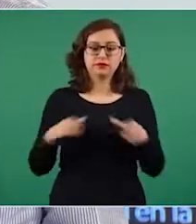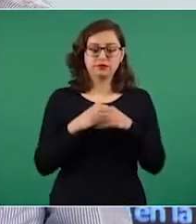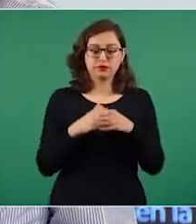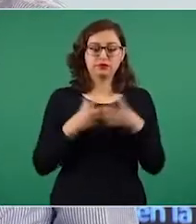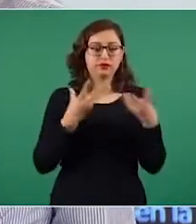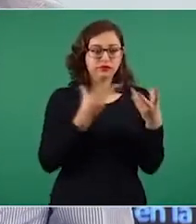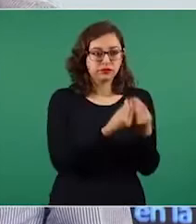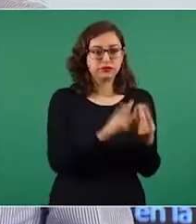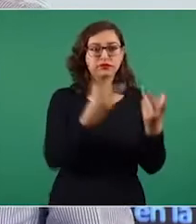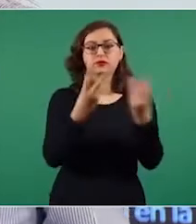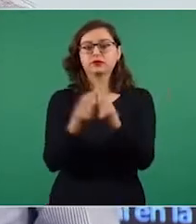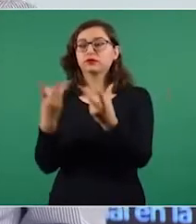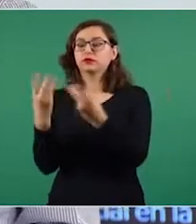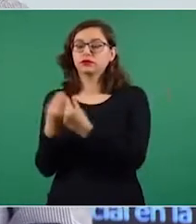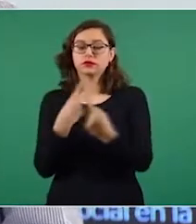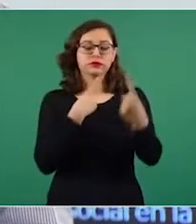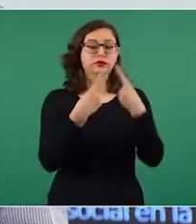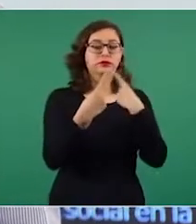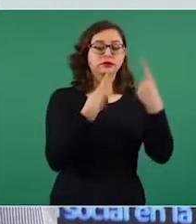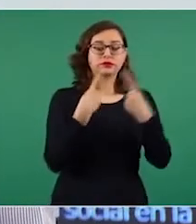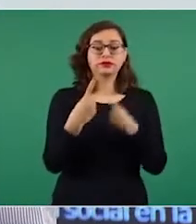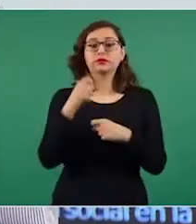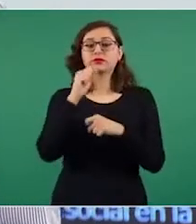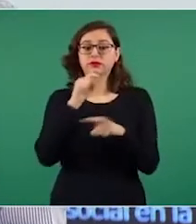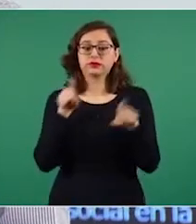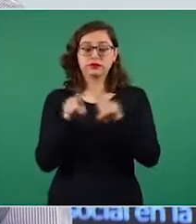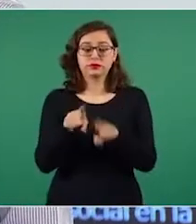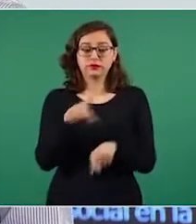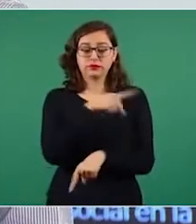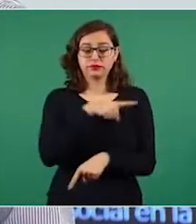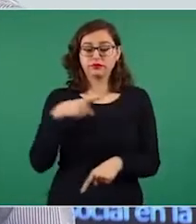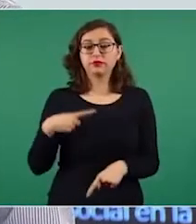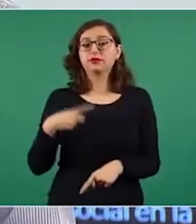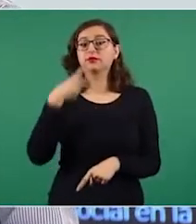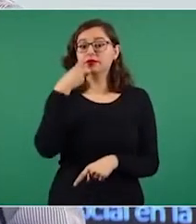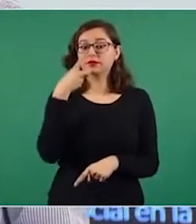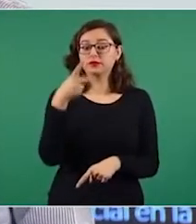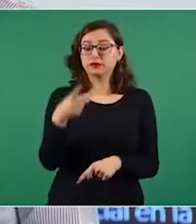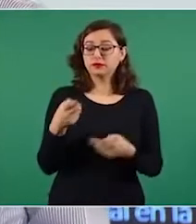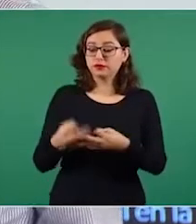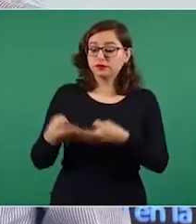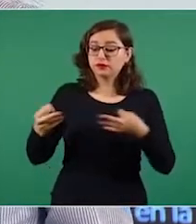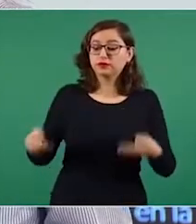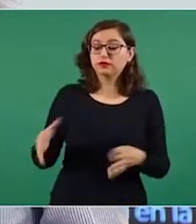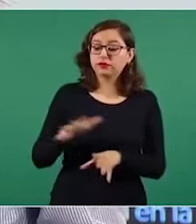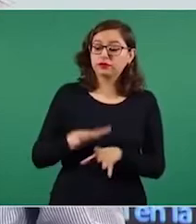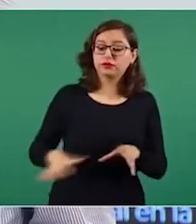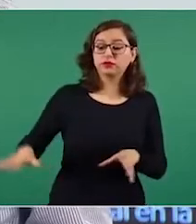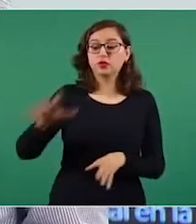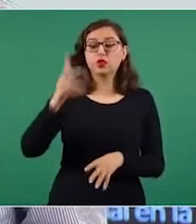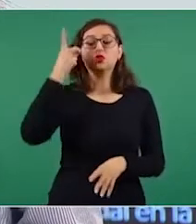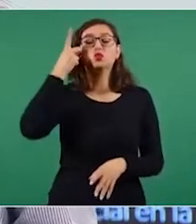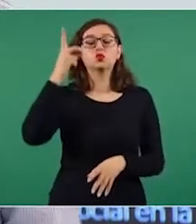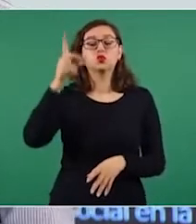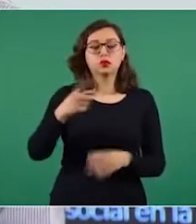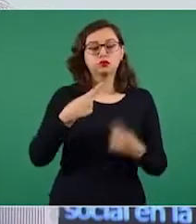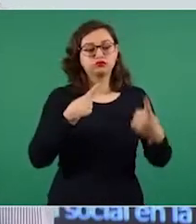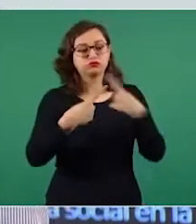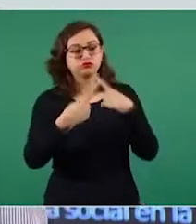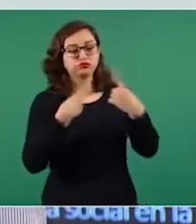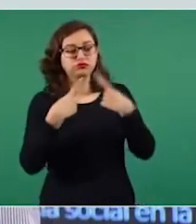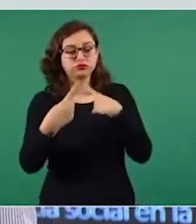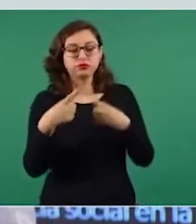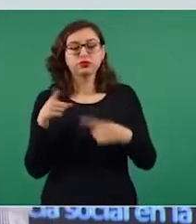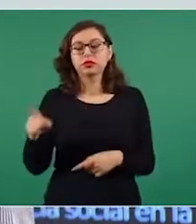muy importante aclarar que gracias al ejercicio de diálogo y consenso con los dueños de la tierra, la Semarnat reitera que la